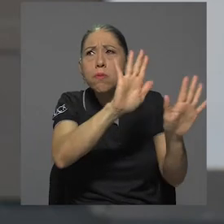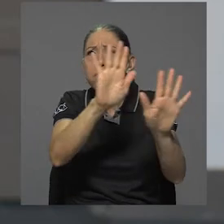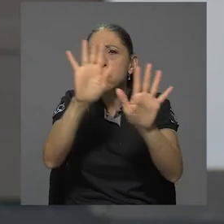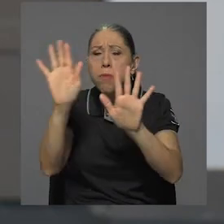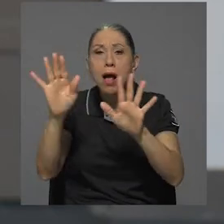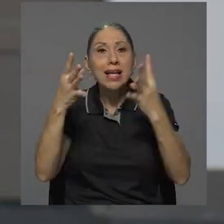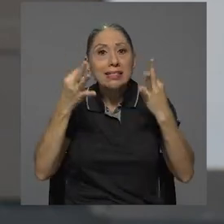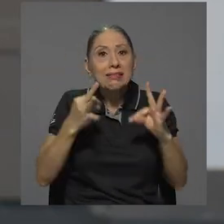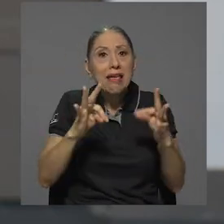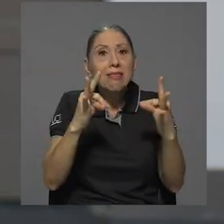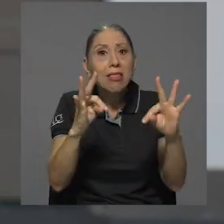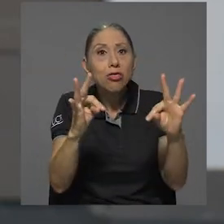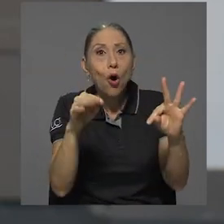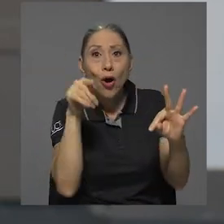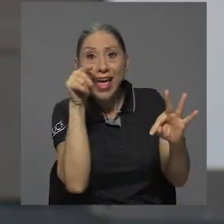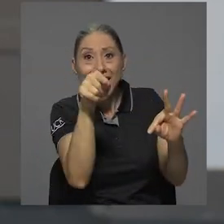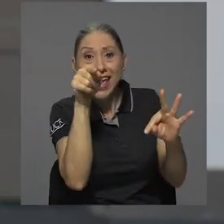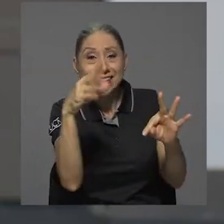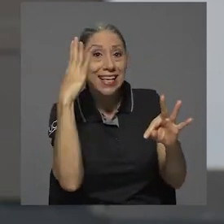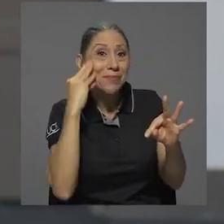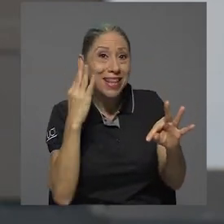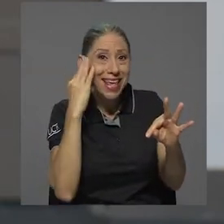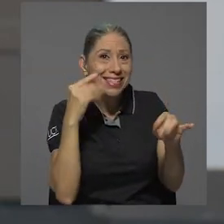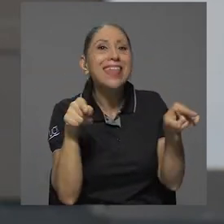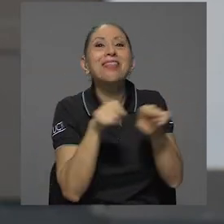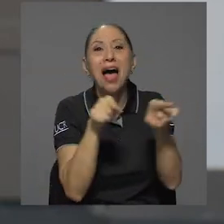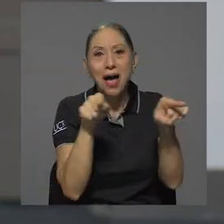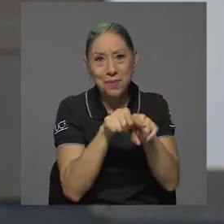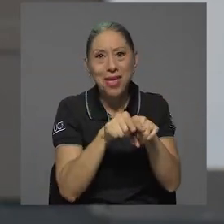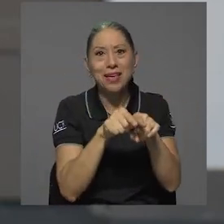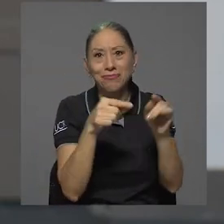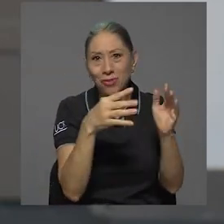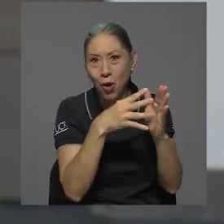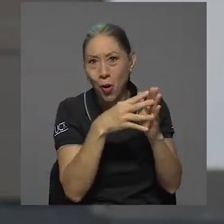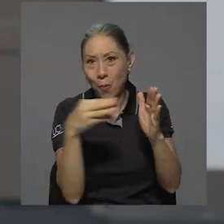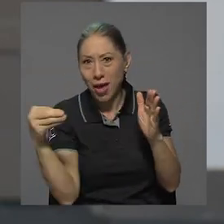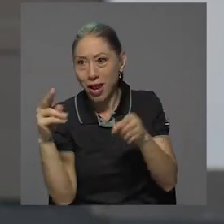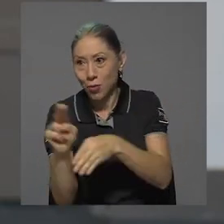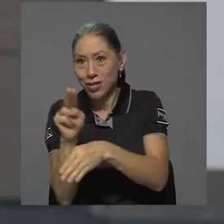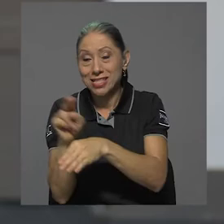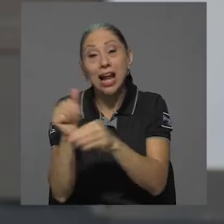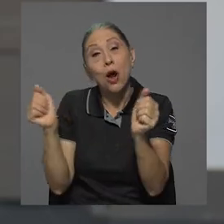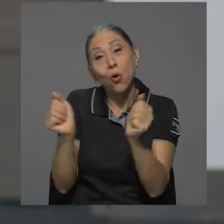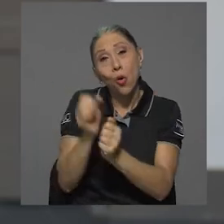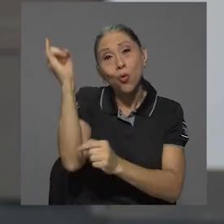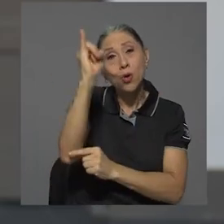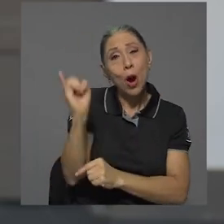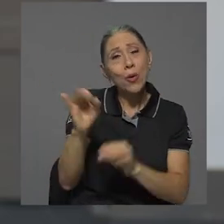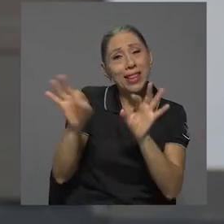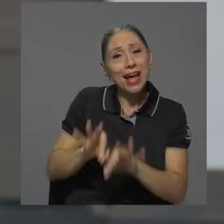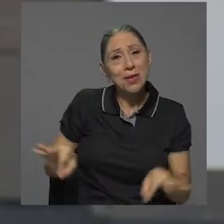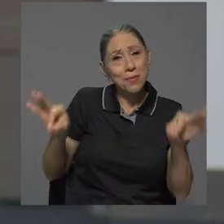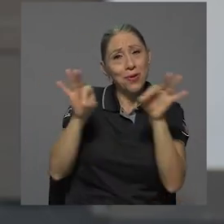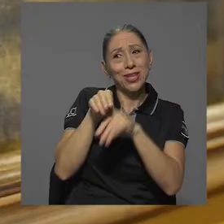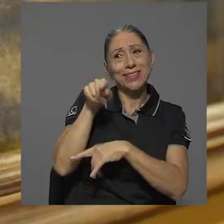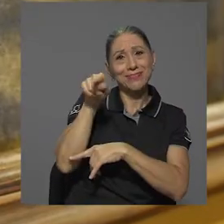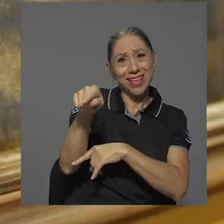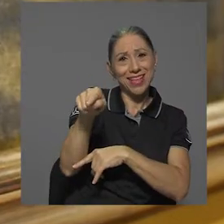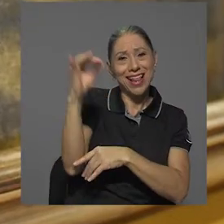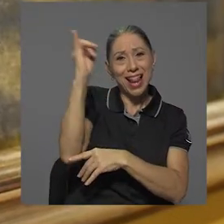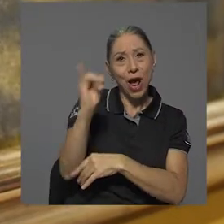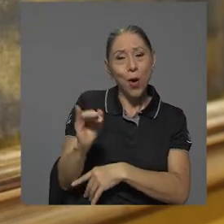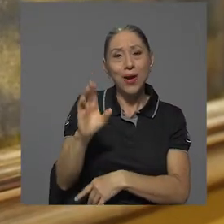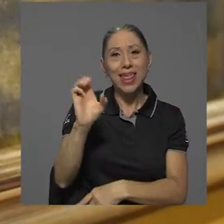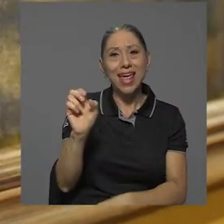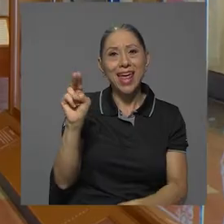y se intentó replicar esa experiencia con una obra tan trascendental, o por lo menos dentro de nuestra colección, que es la de